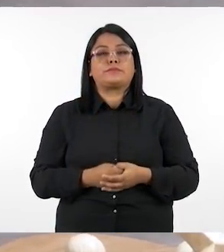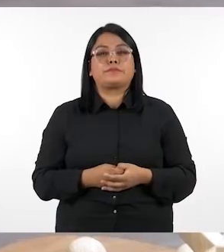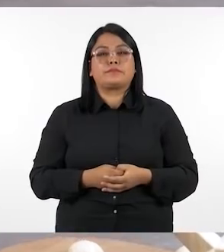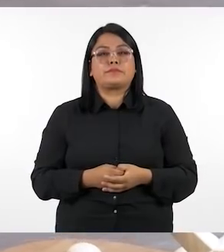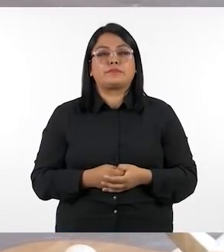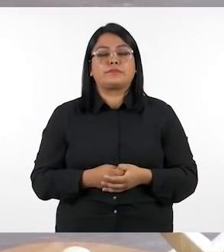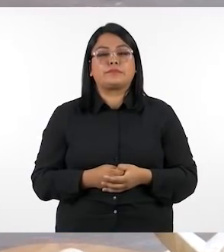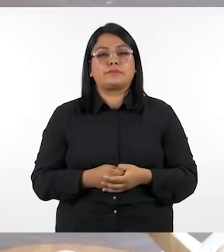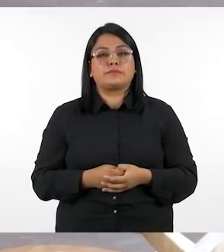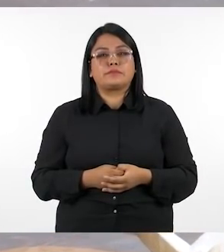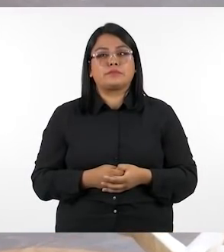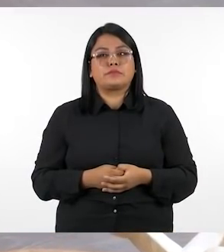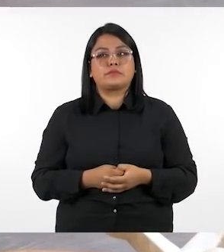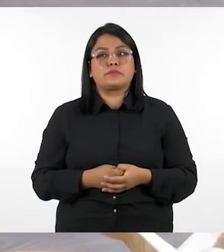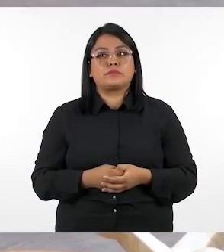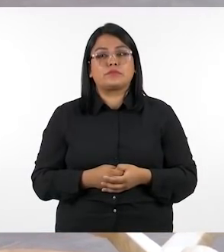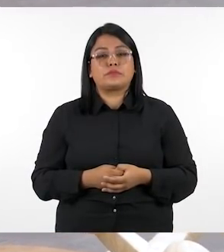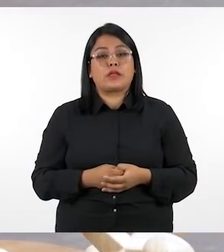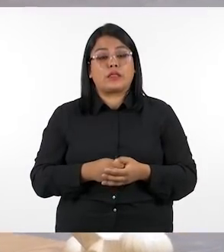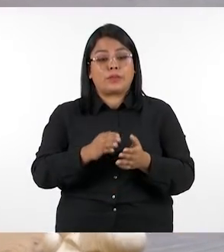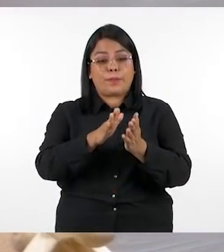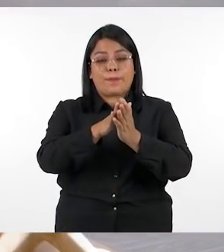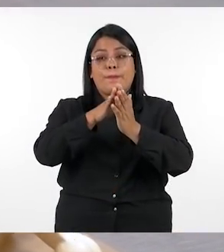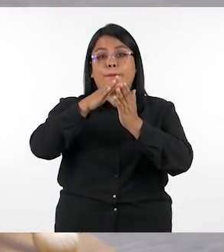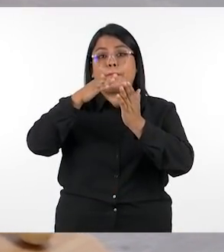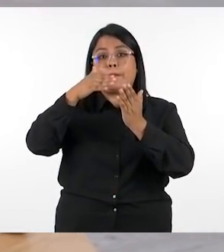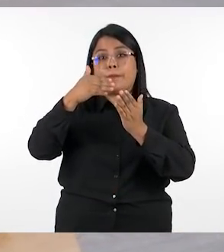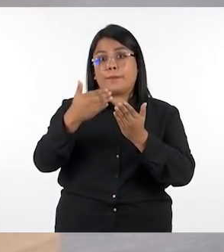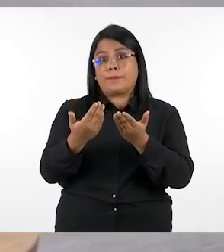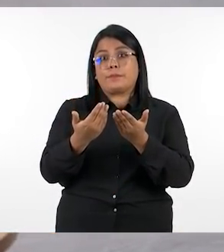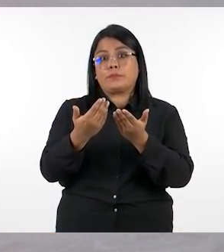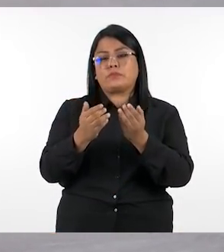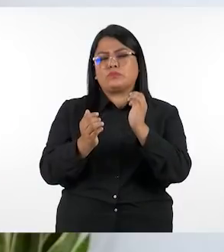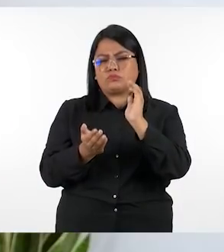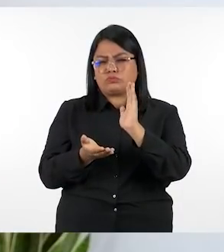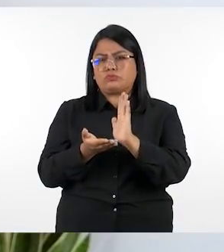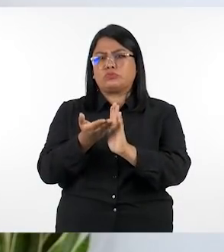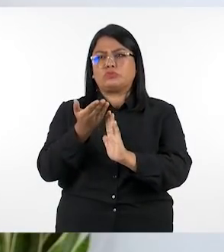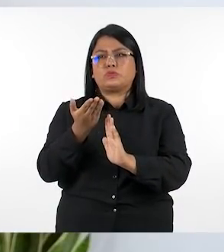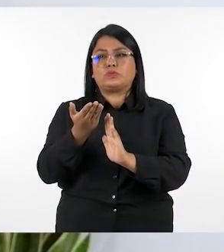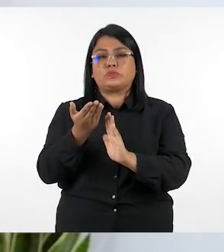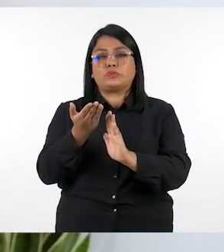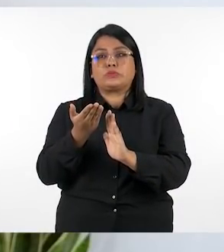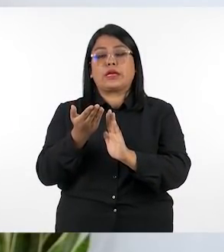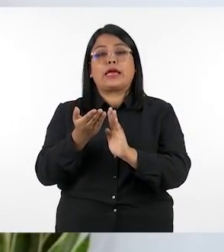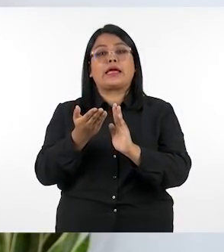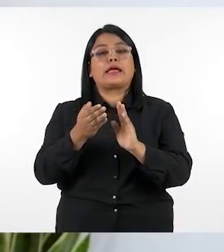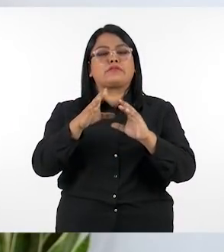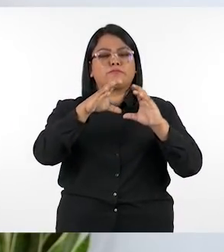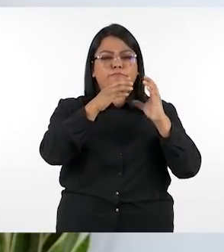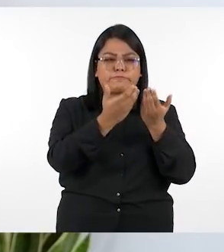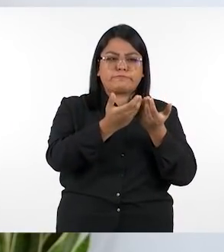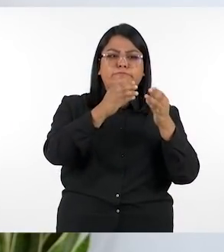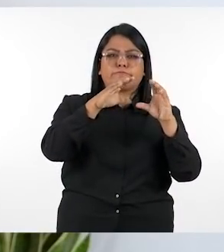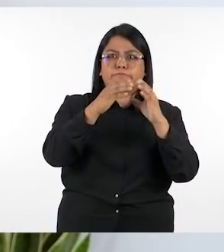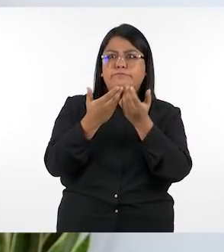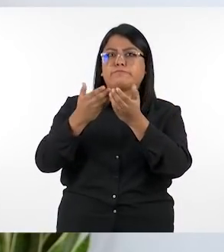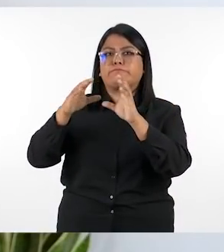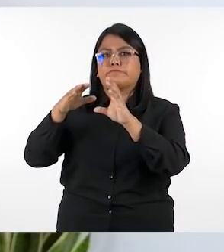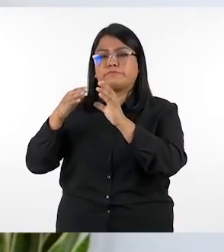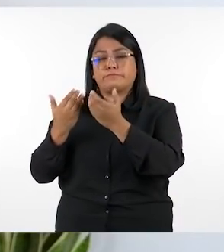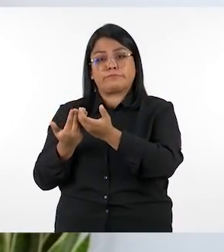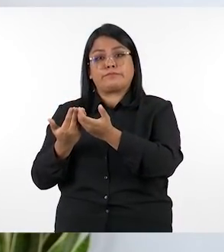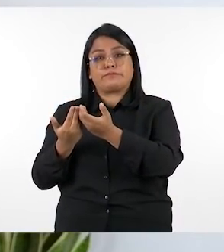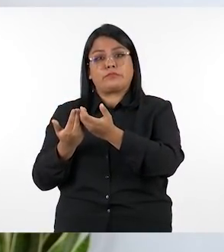déjame contarte que el libro de texto tenemos planificado para desarrollarlo de forma que cada